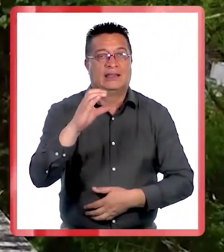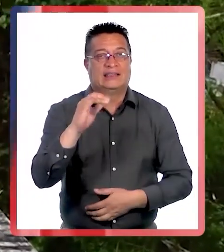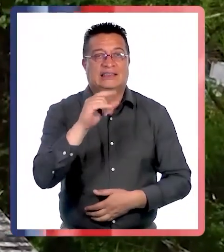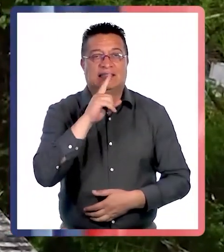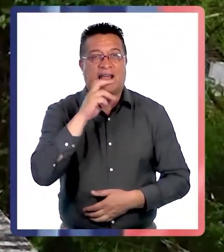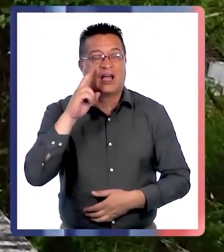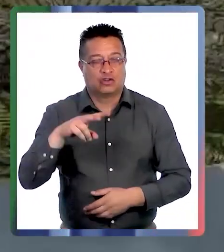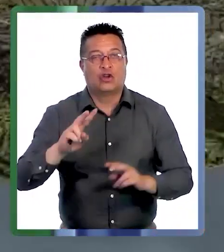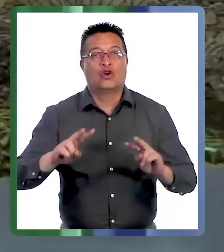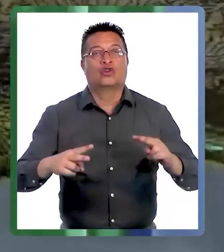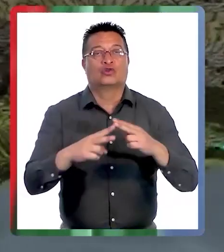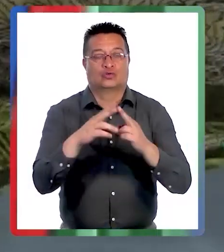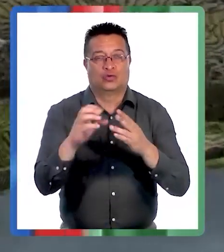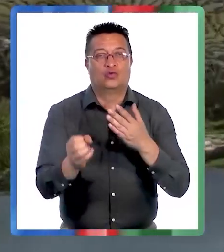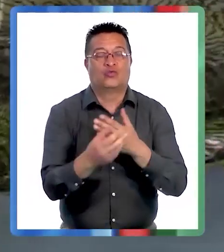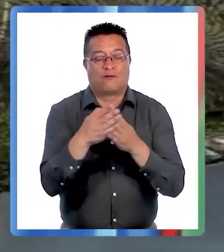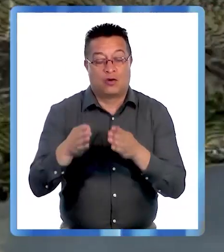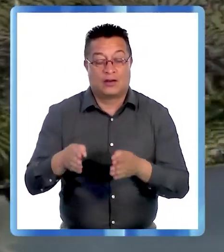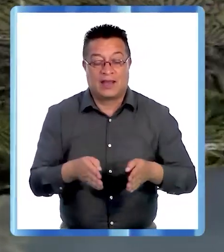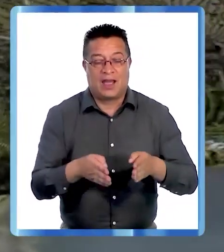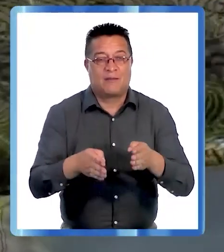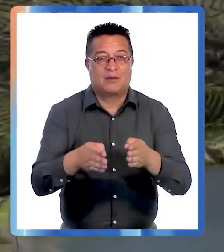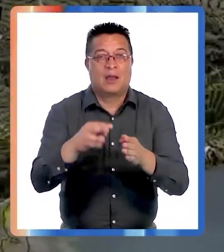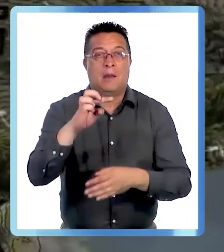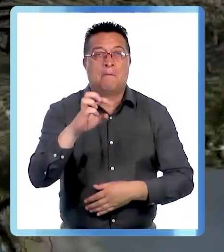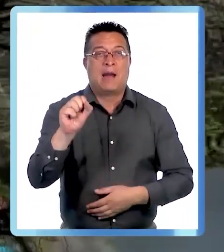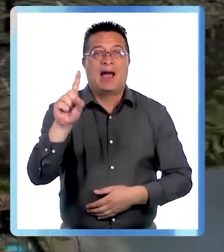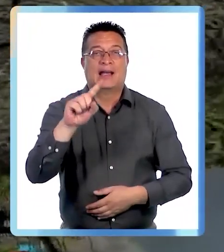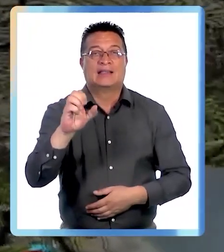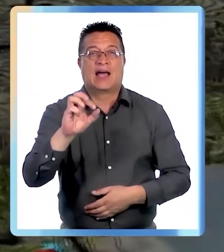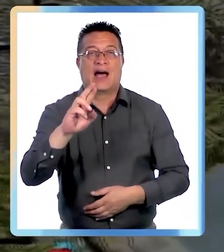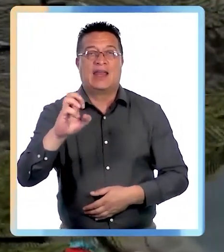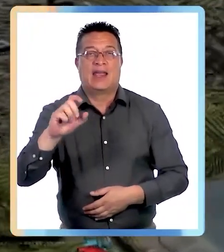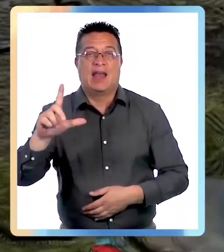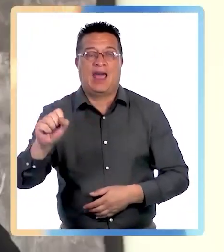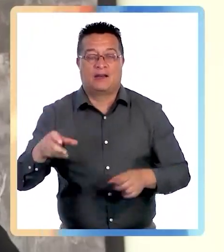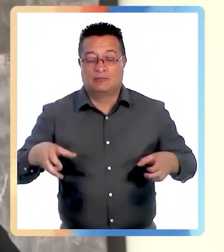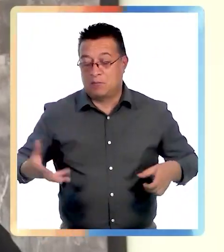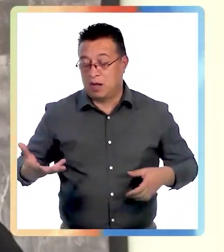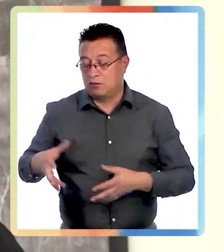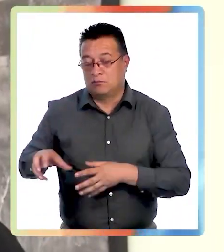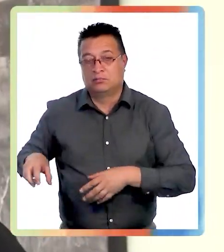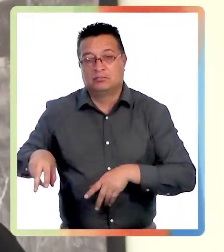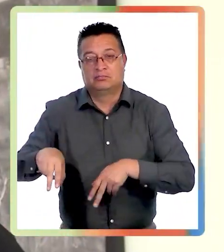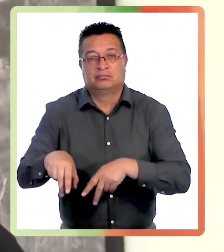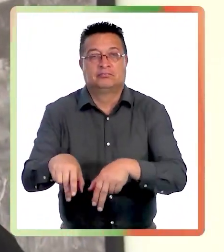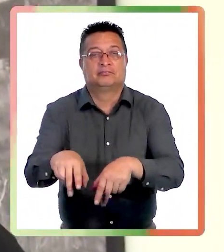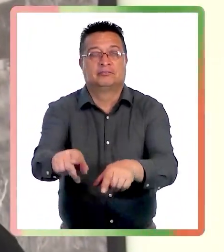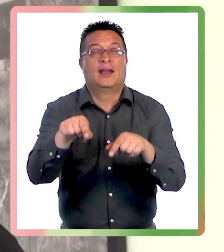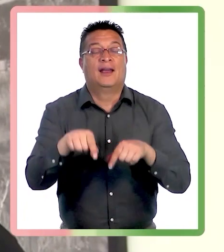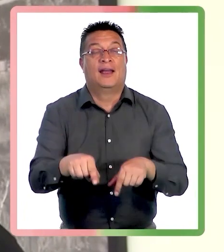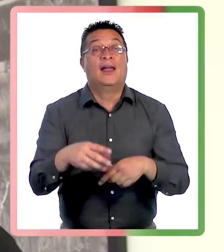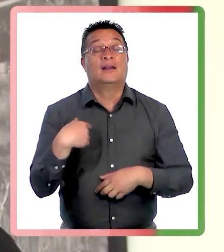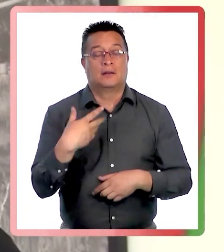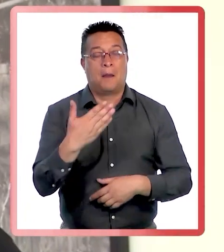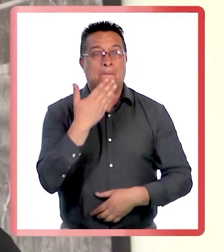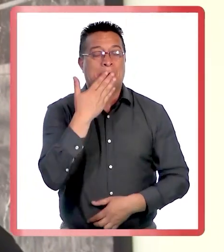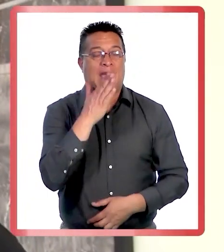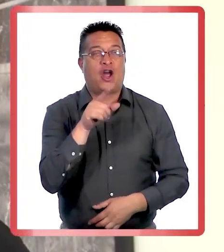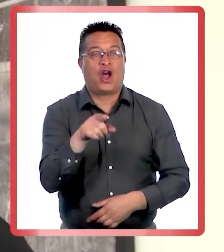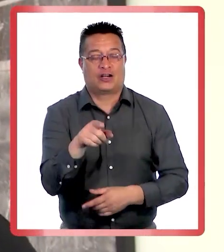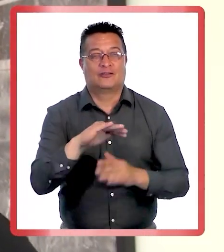construcción de nuevos senderos de pasarelas. Una de las solicitudes de la comunidad era precisamente mejorar